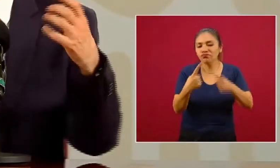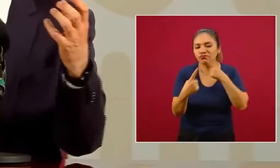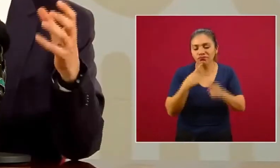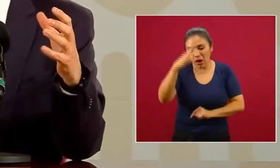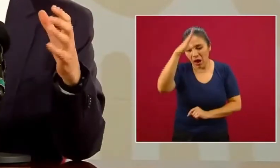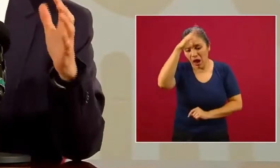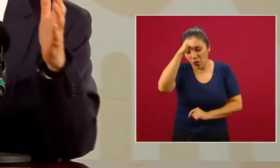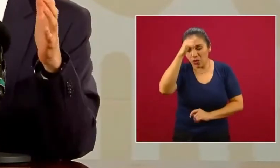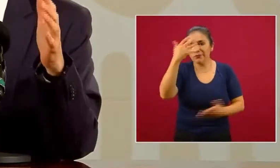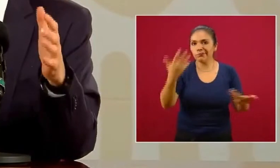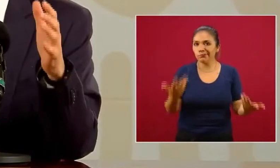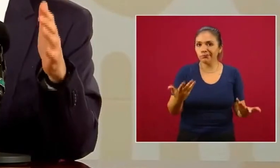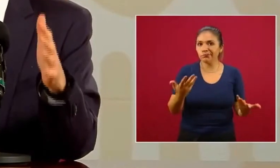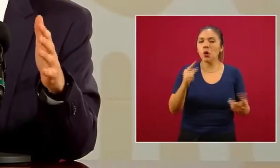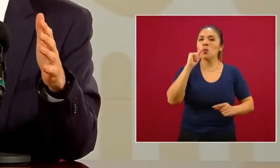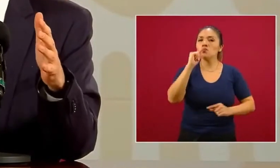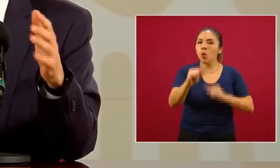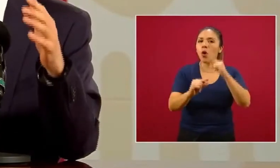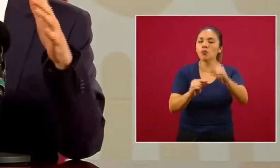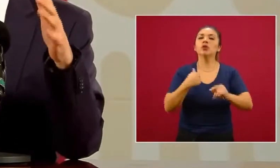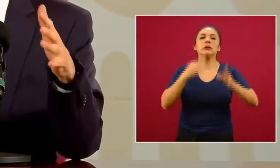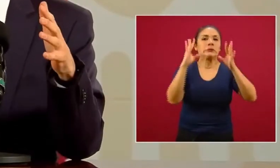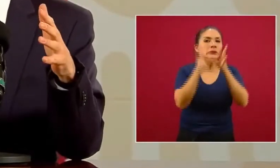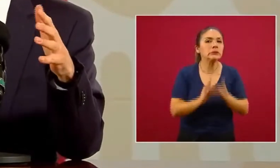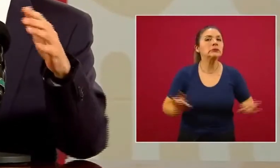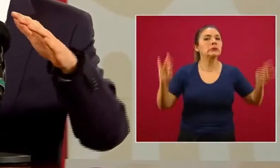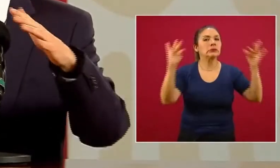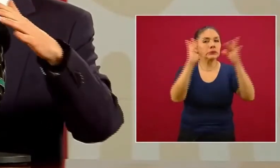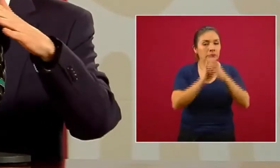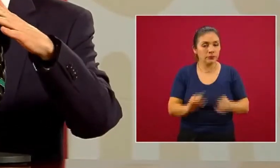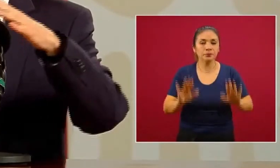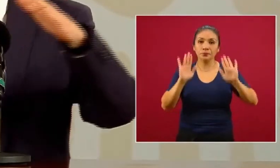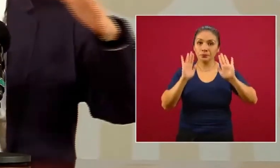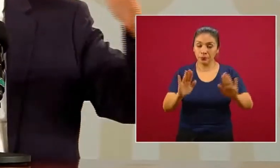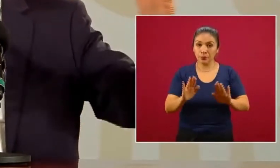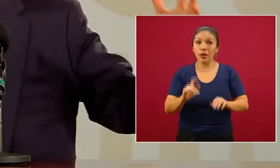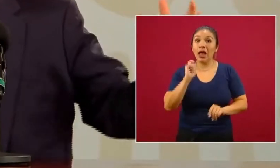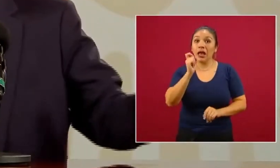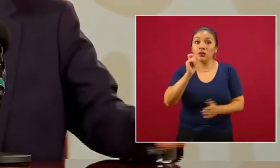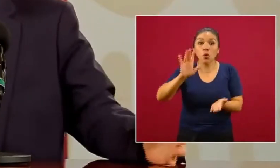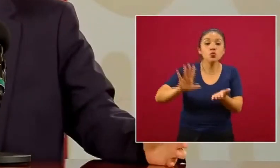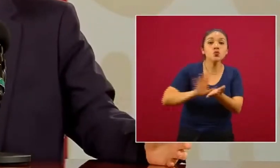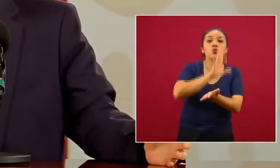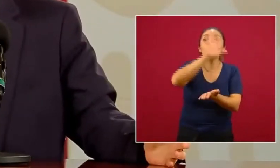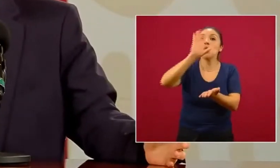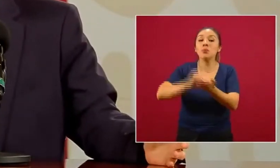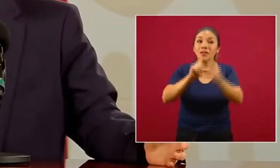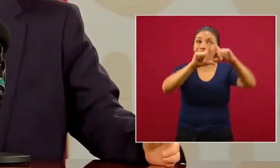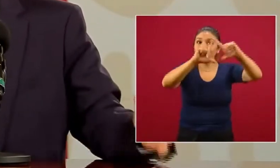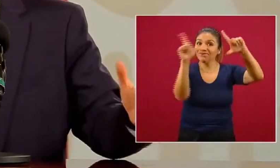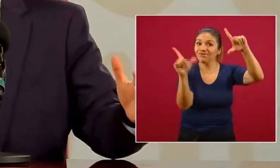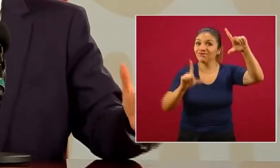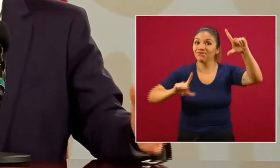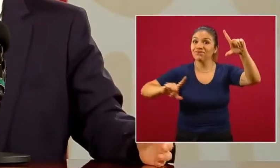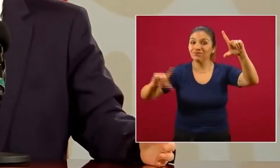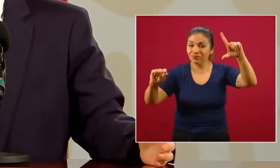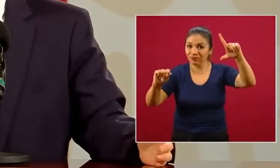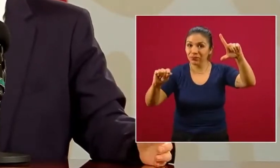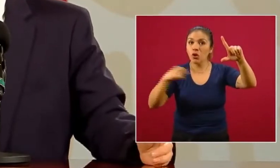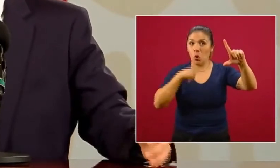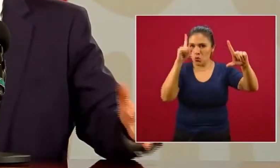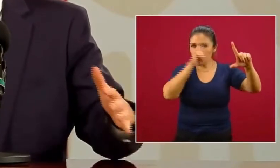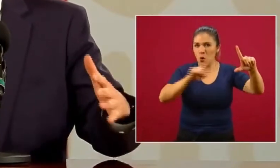vamos a ir dejando claro que una cosa son las medidas generalizadas nacionales, muy